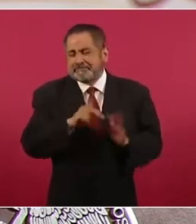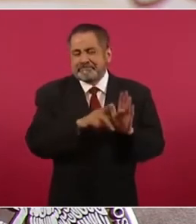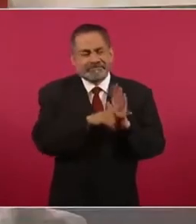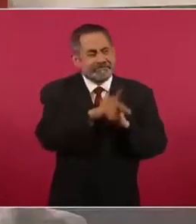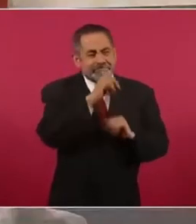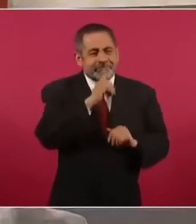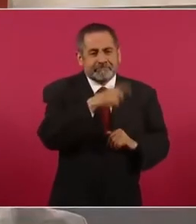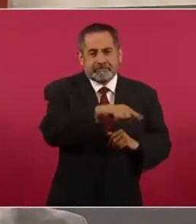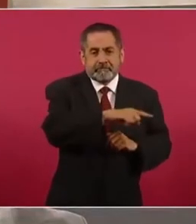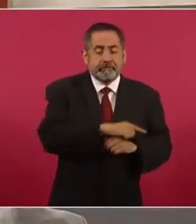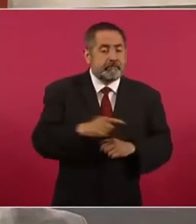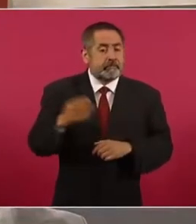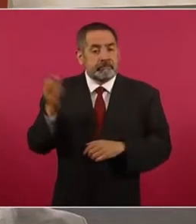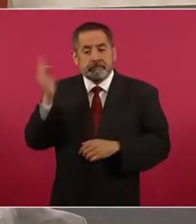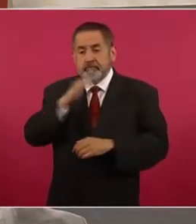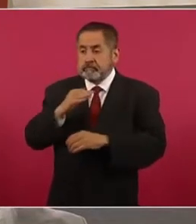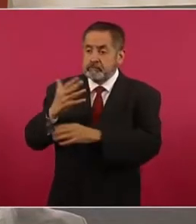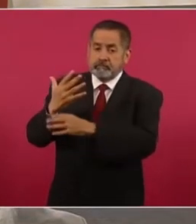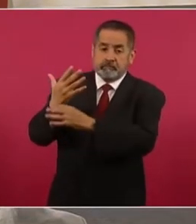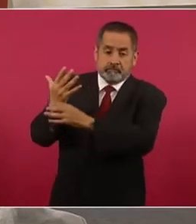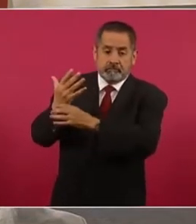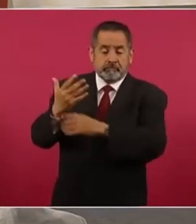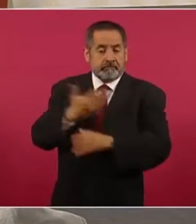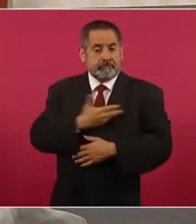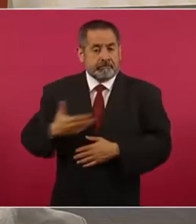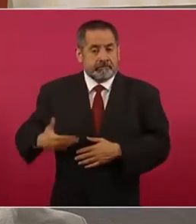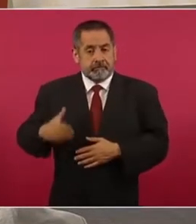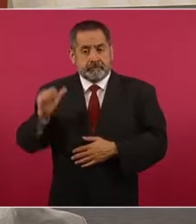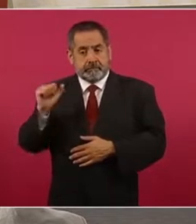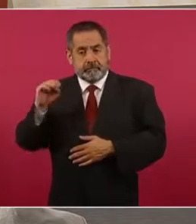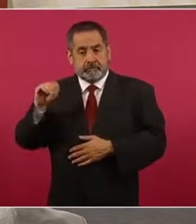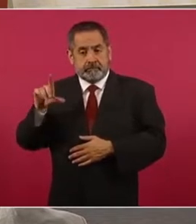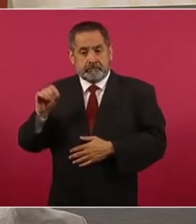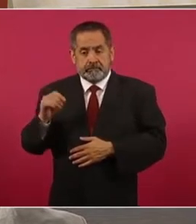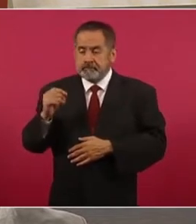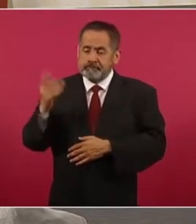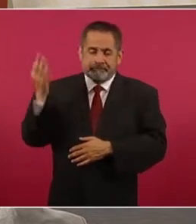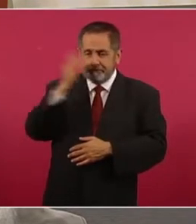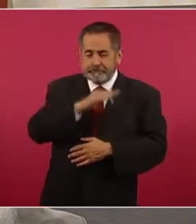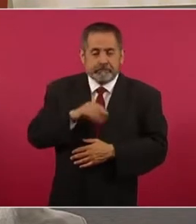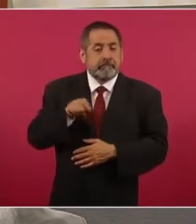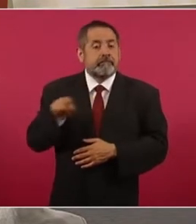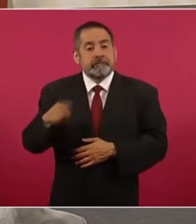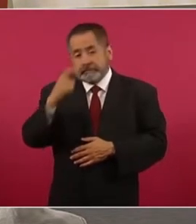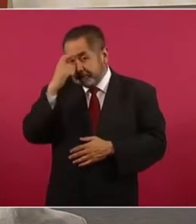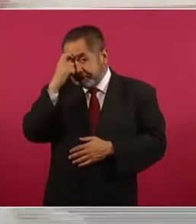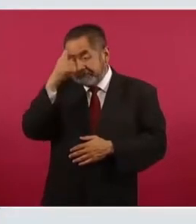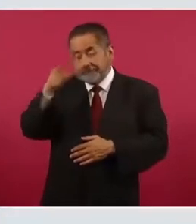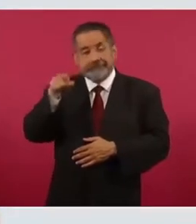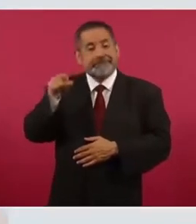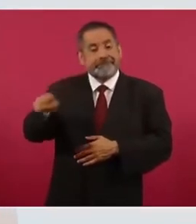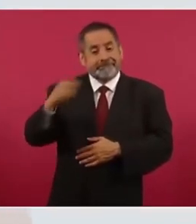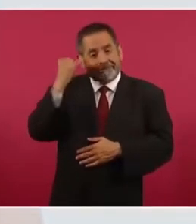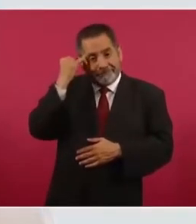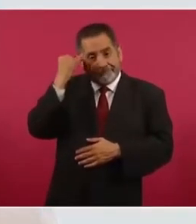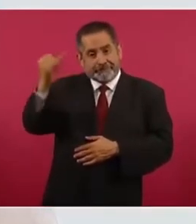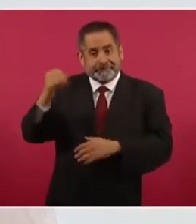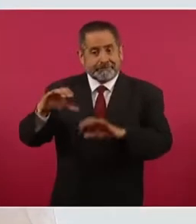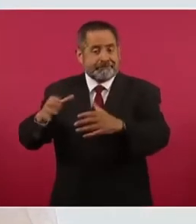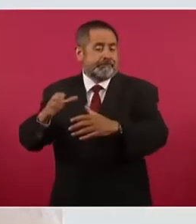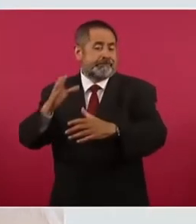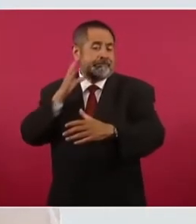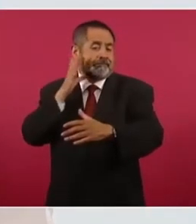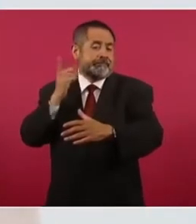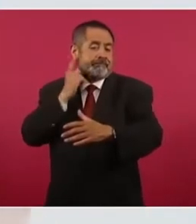presidente López Obrador lo haya propuesto. Esto más bien tiene que ver con una iniciativa del Congreso de la Unión, de la Cámara de